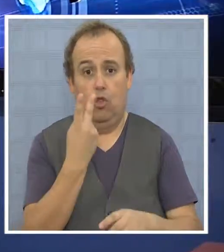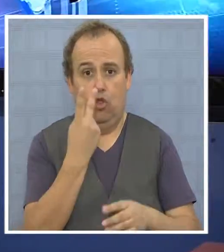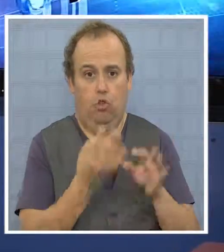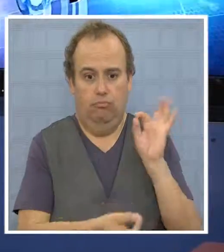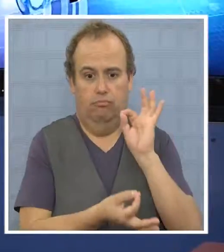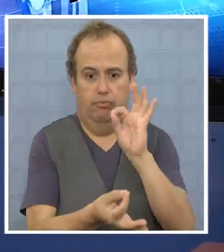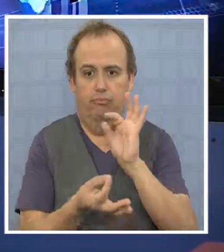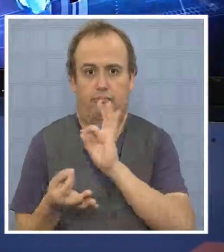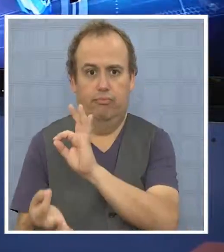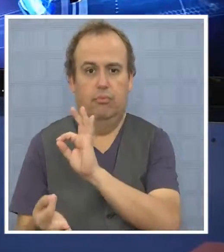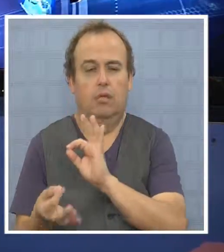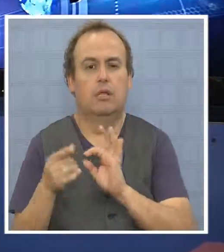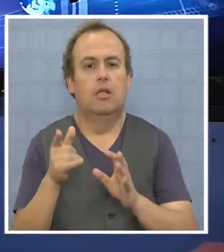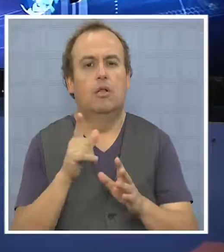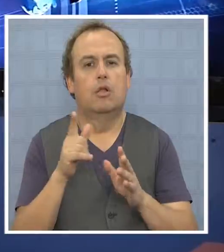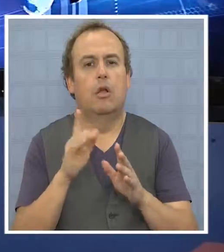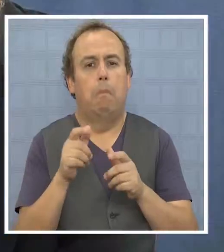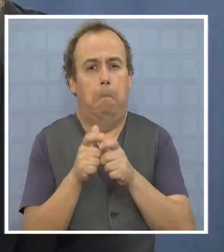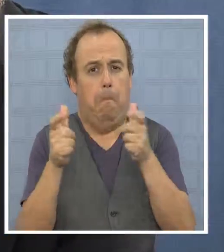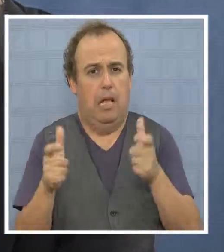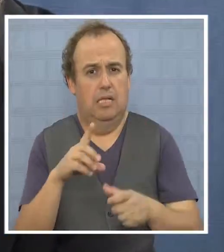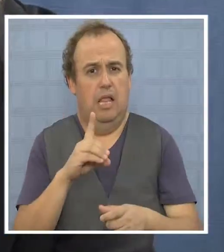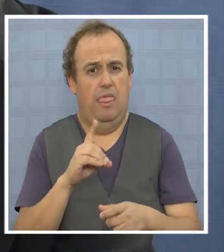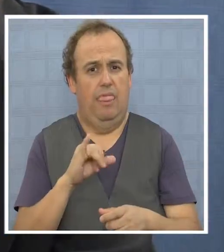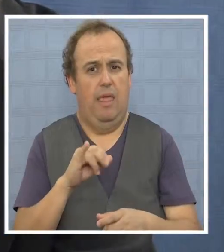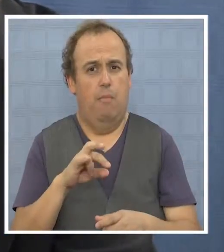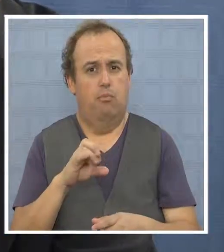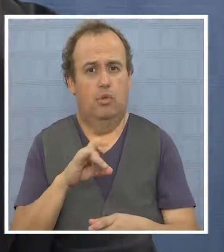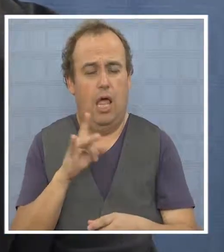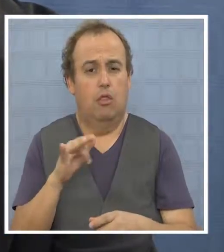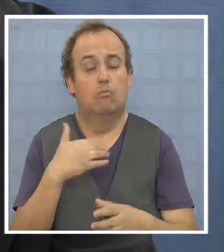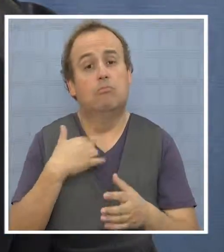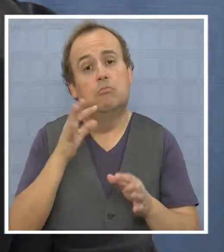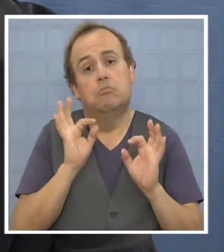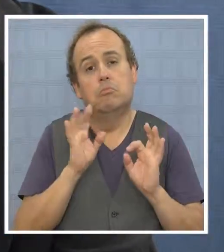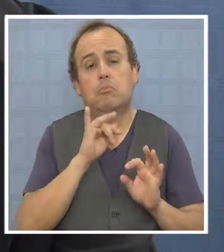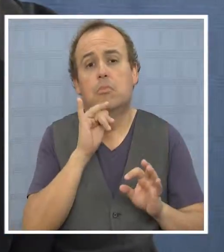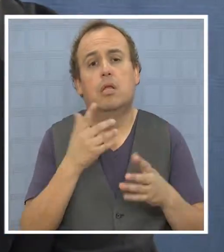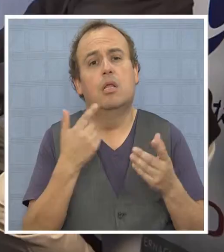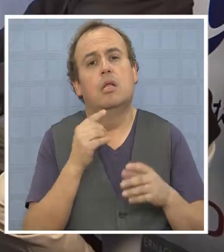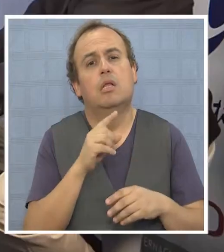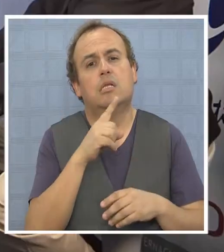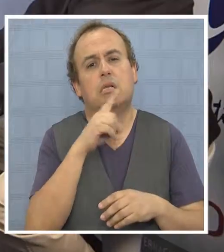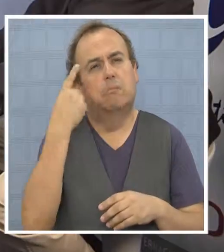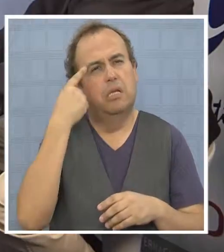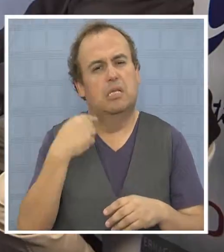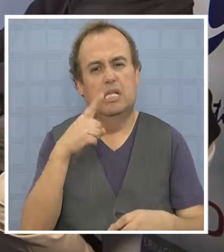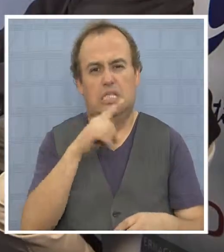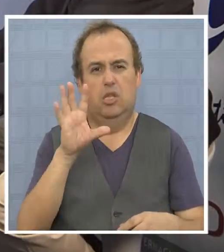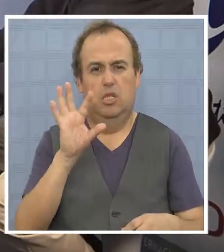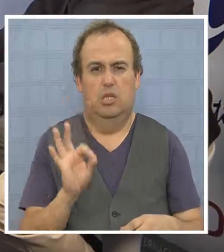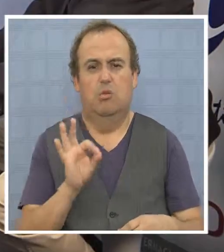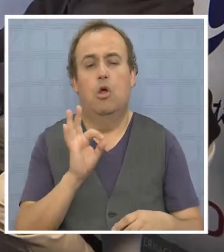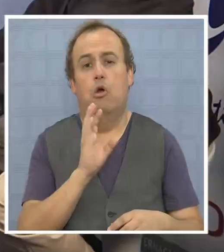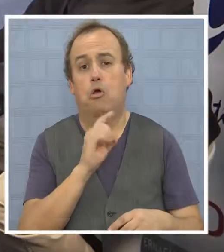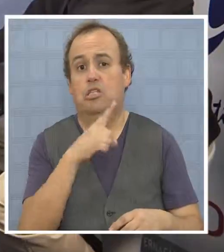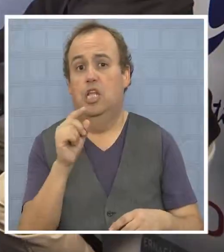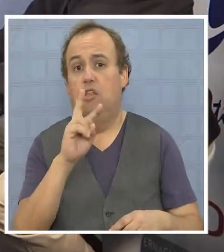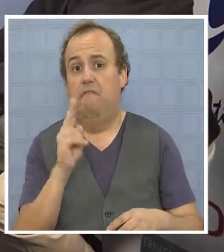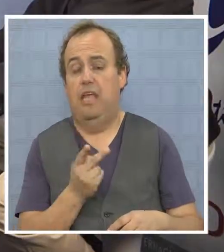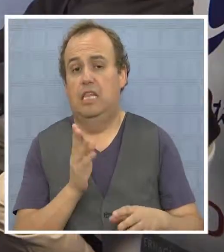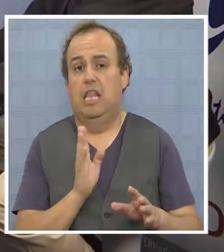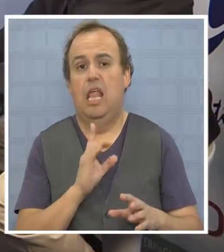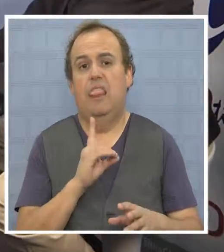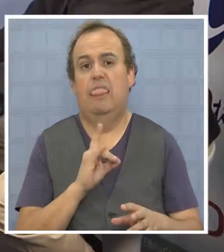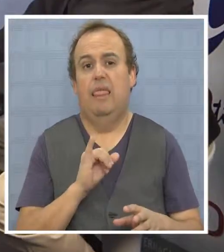dos propuestas que estamos entregando no aumentan el número de diputados, salvo el cubo compensatorio que es variable, sea, tú no dices van a ser 150, pueden ser